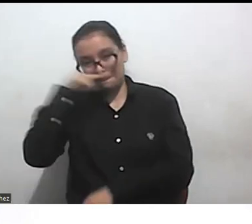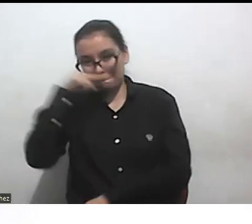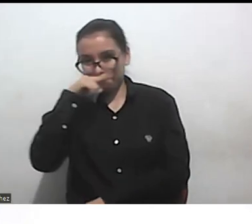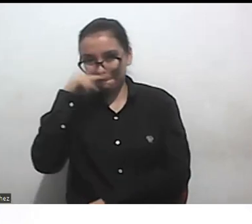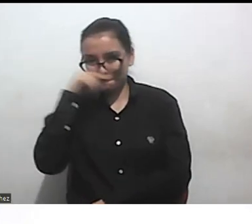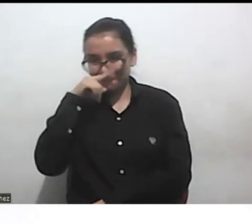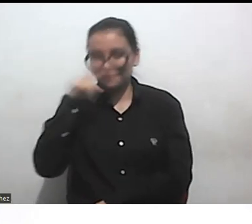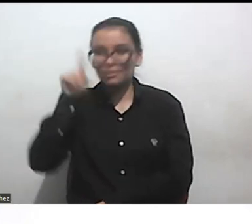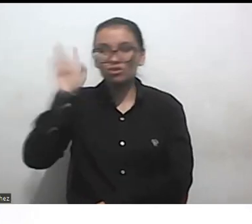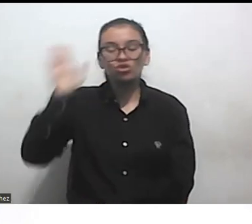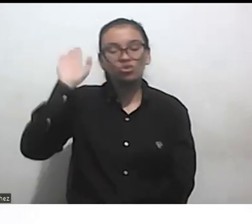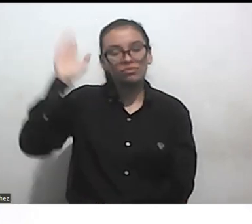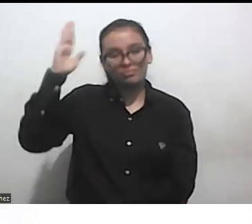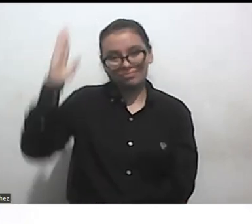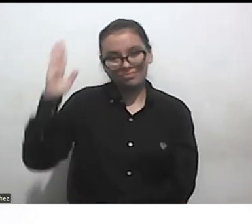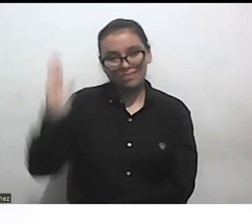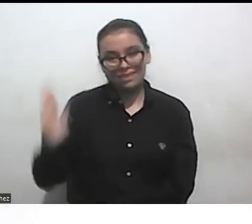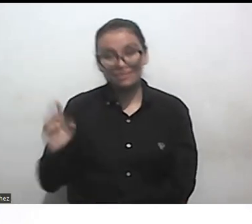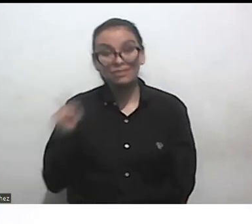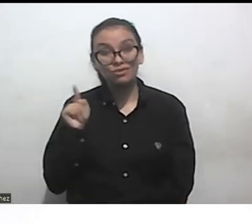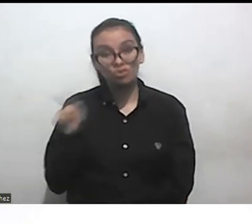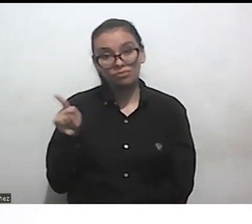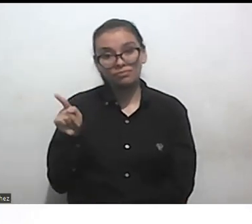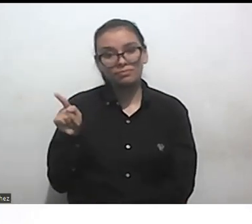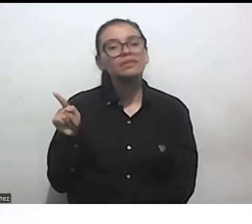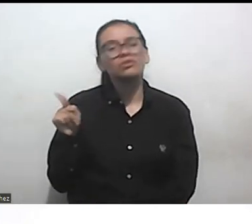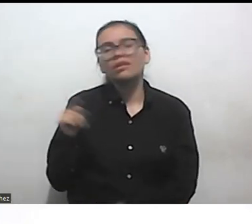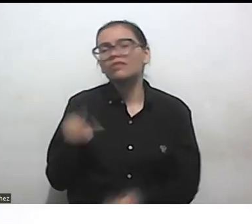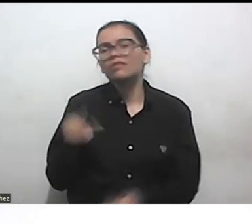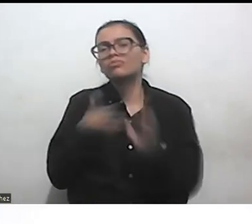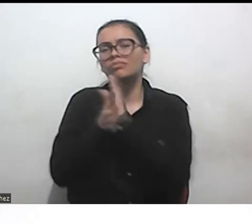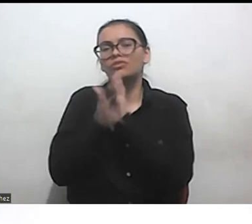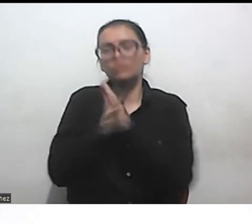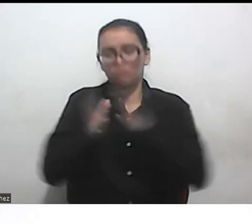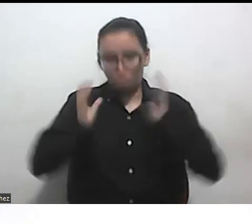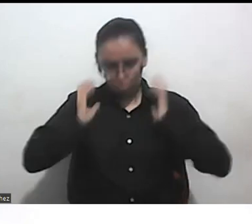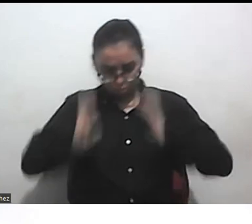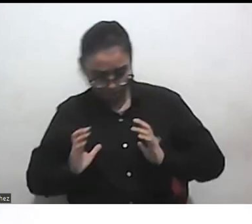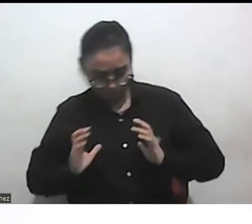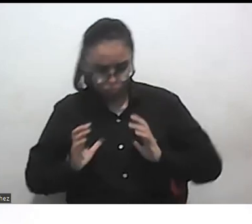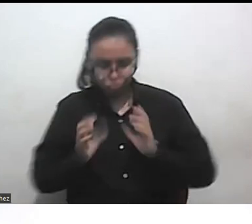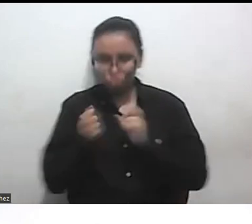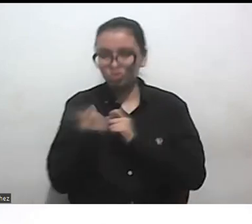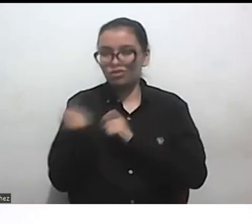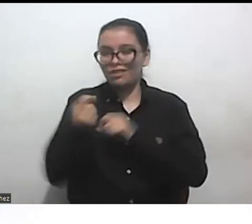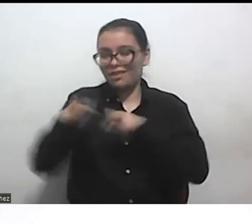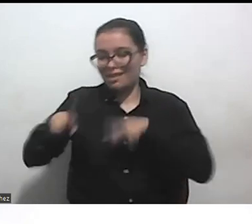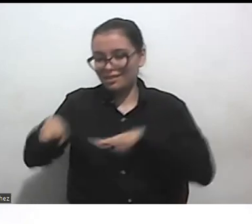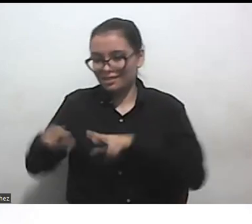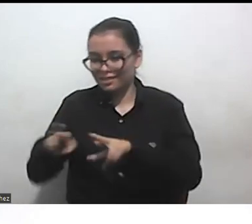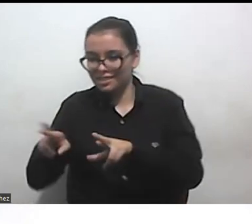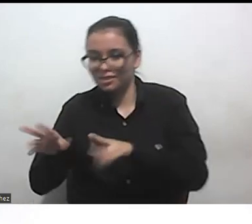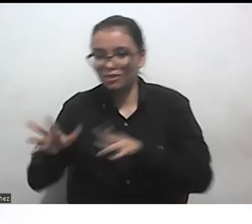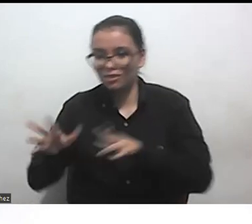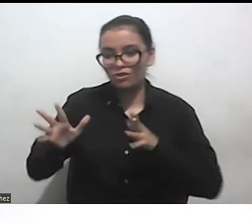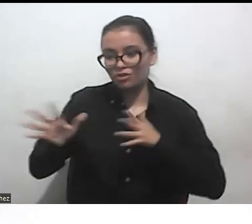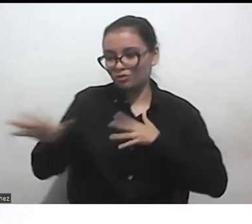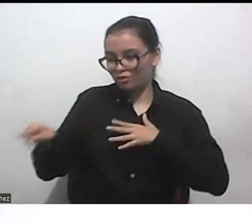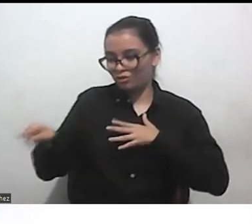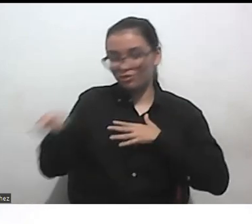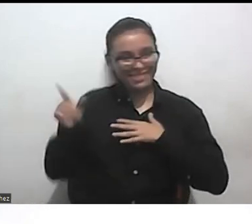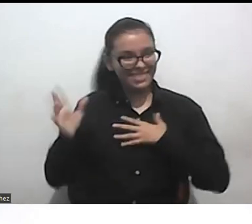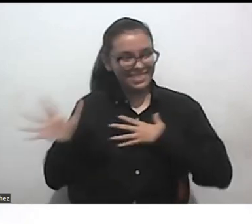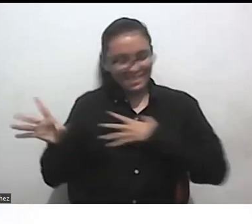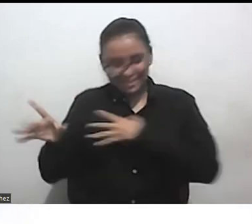de nuestros cuerpos orilla del río que son una extensión de este del río que no es un